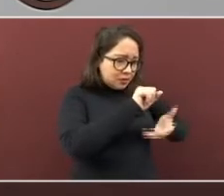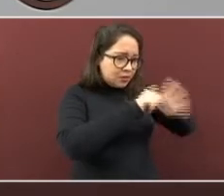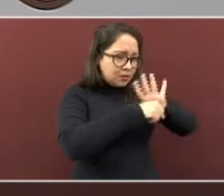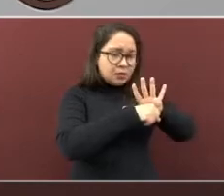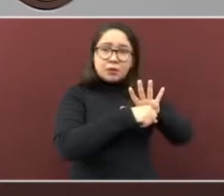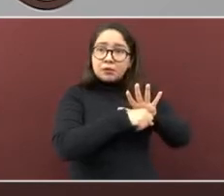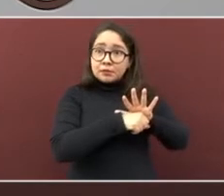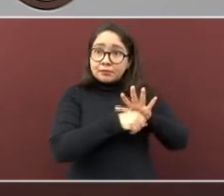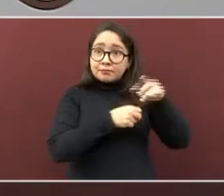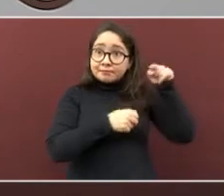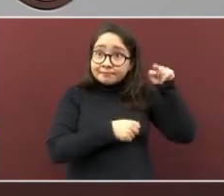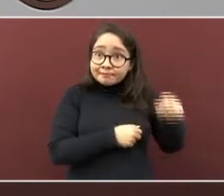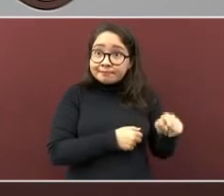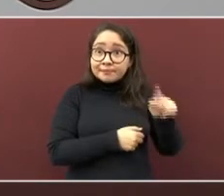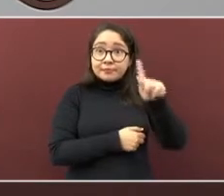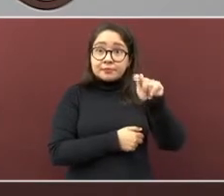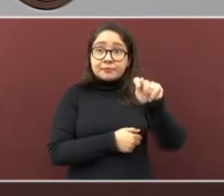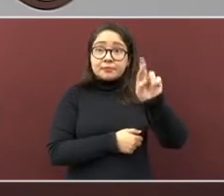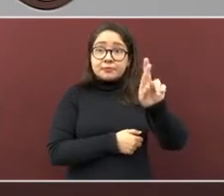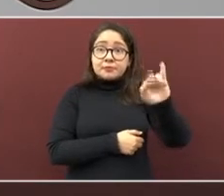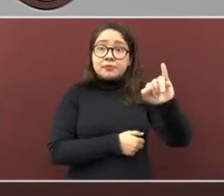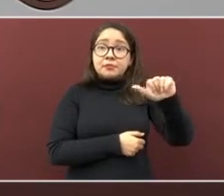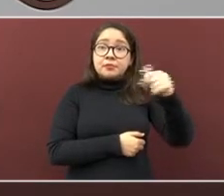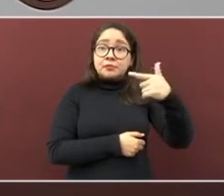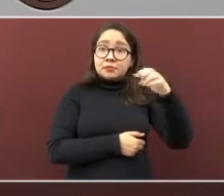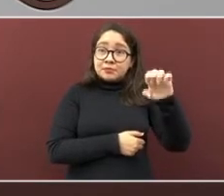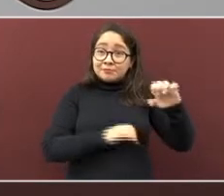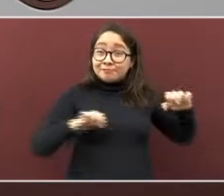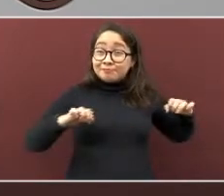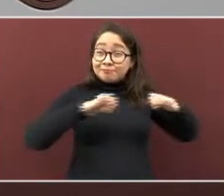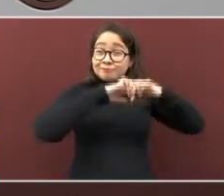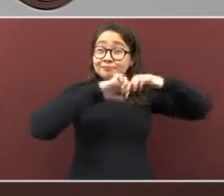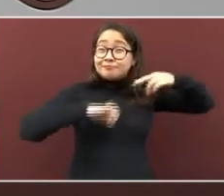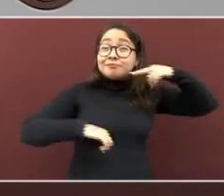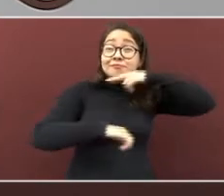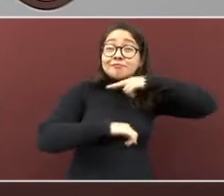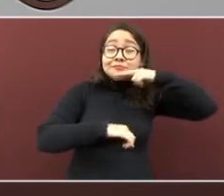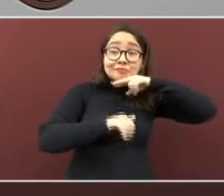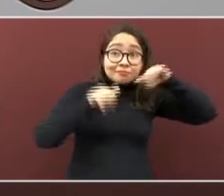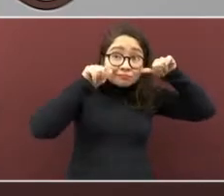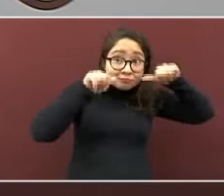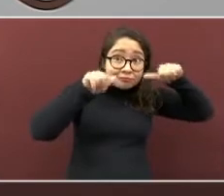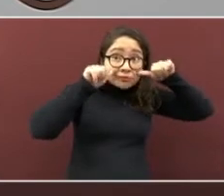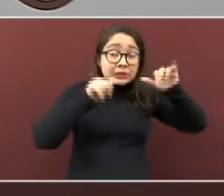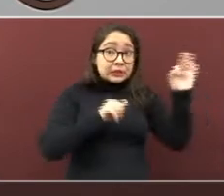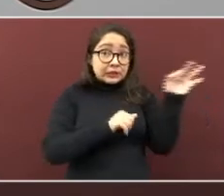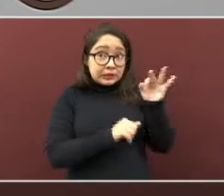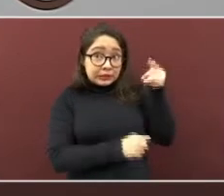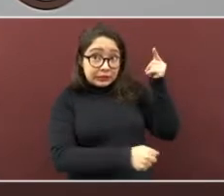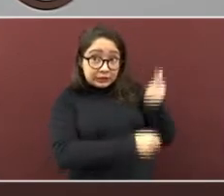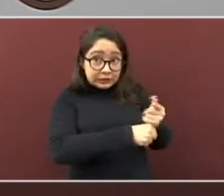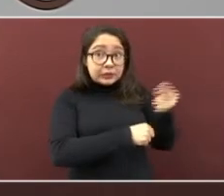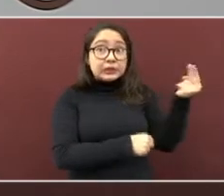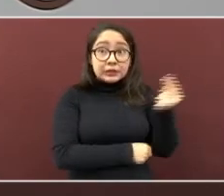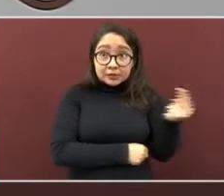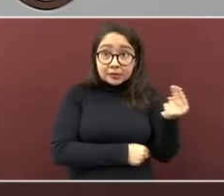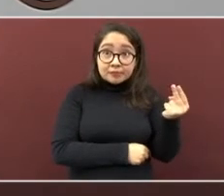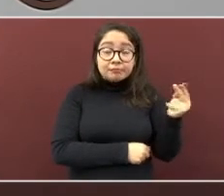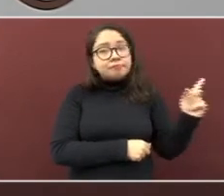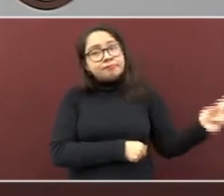que le llaman TRIASH, para brindar la primera atención al paciente. Y en el caso de ser necesario,